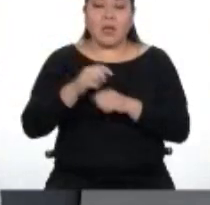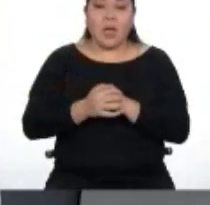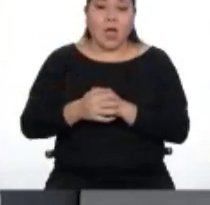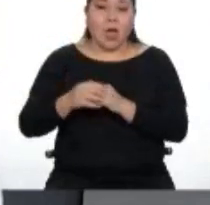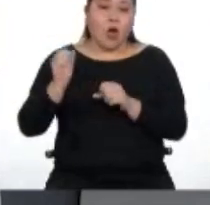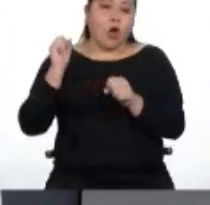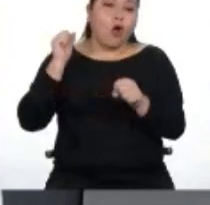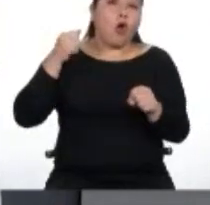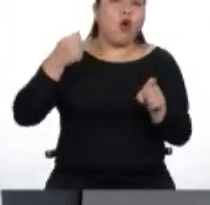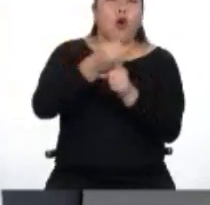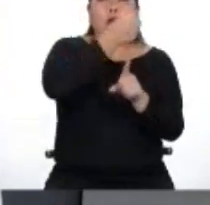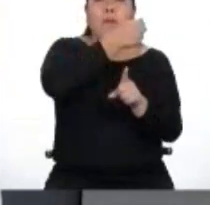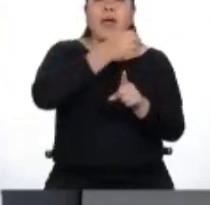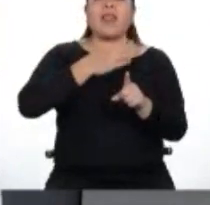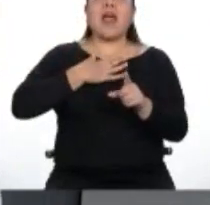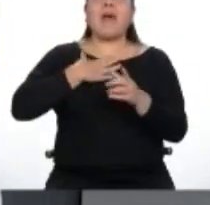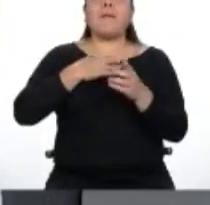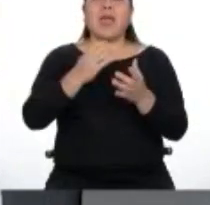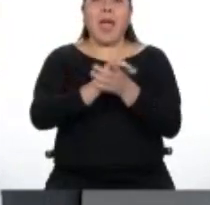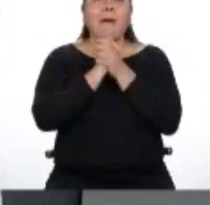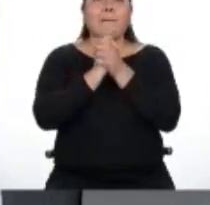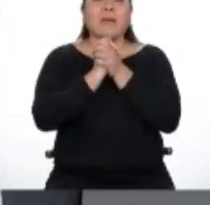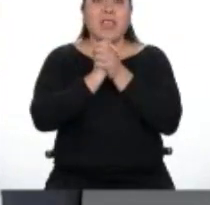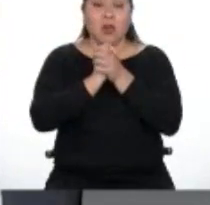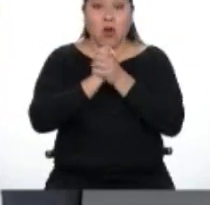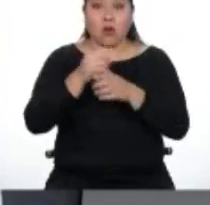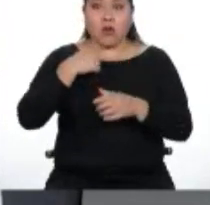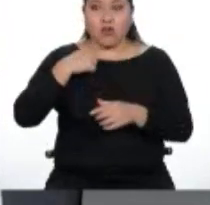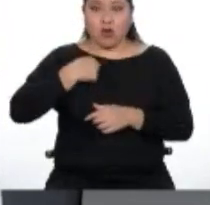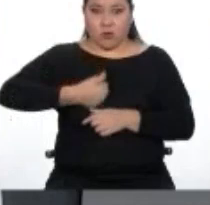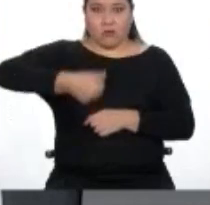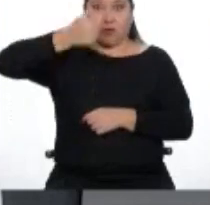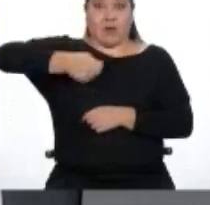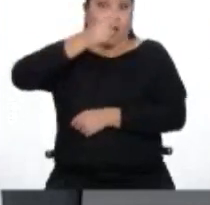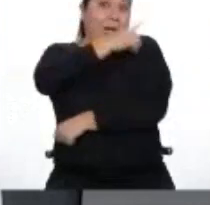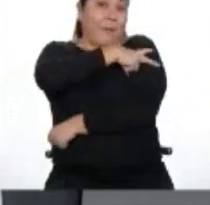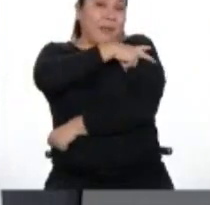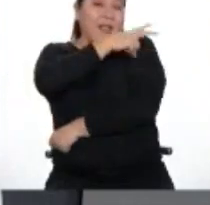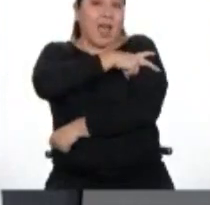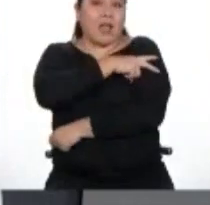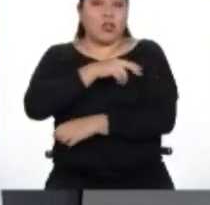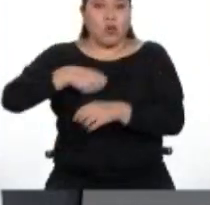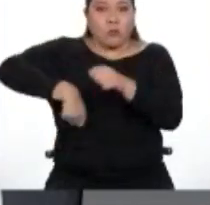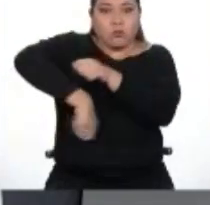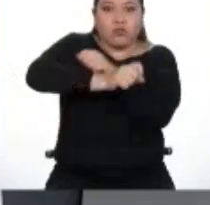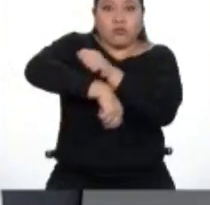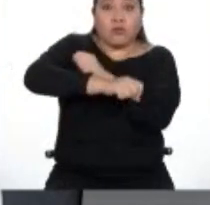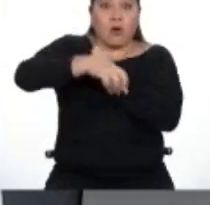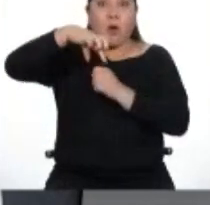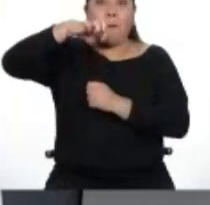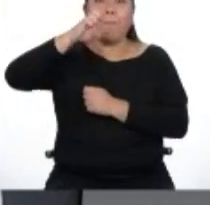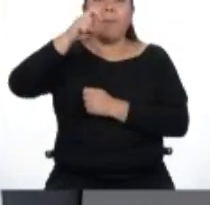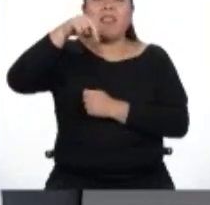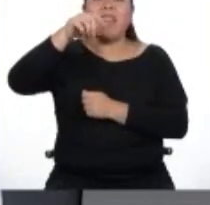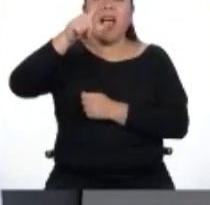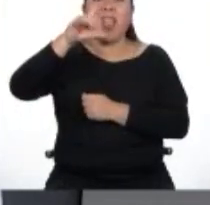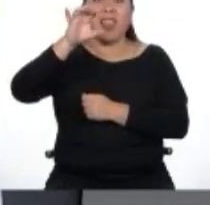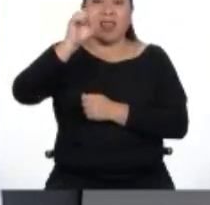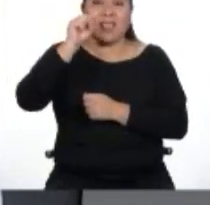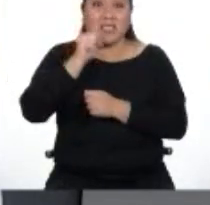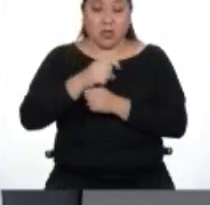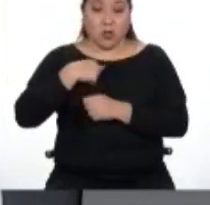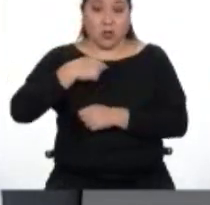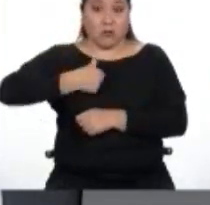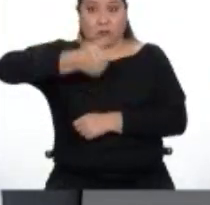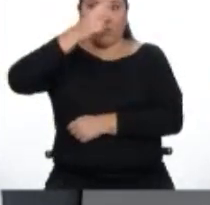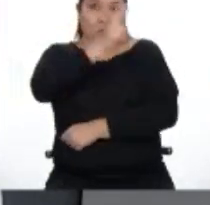a mi amigo Cristian y era nuestra oportunidad. Y yo, como capitán, era el encargado de patear los penales. Y claro, no solo por ser capitán,